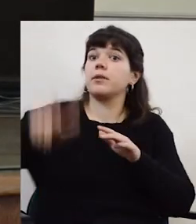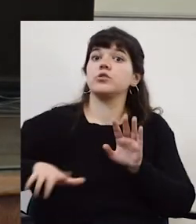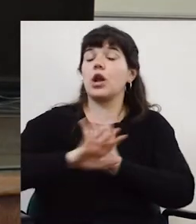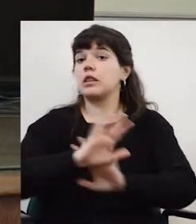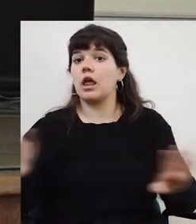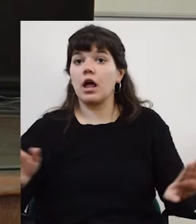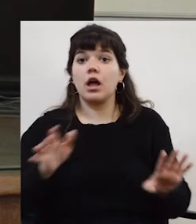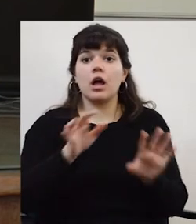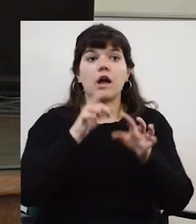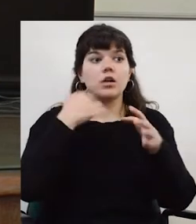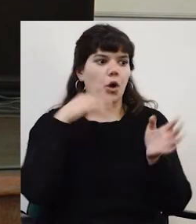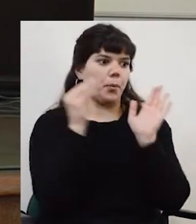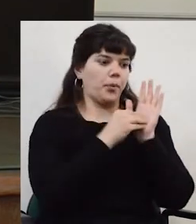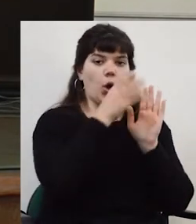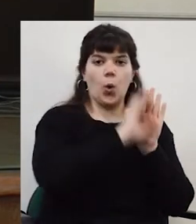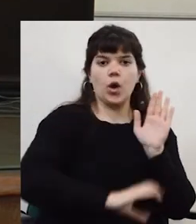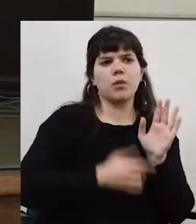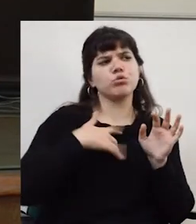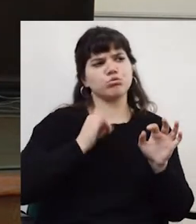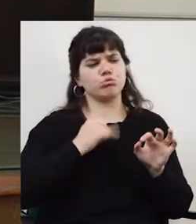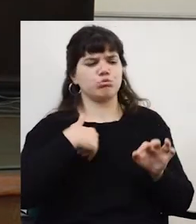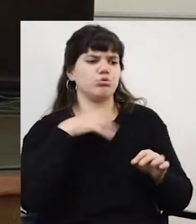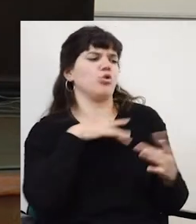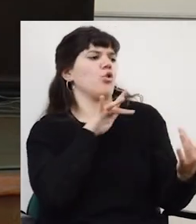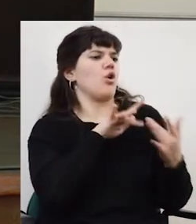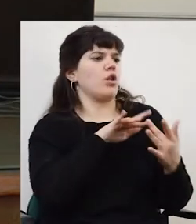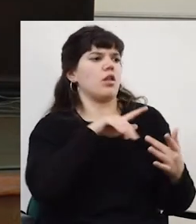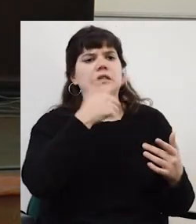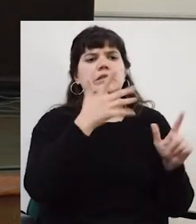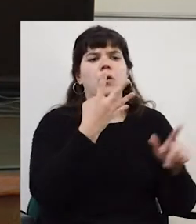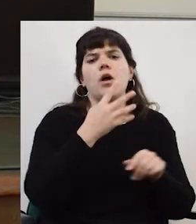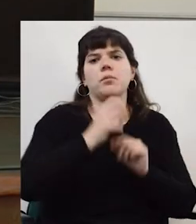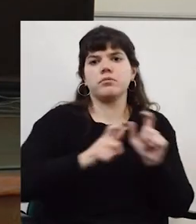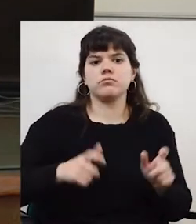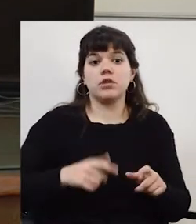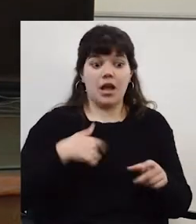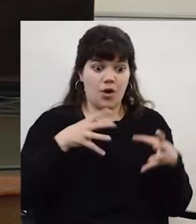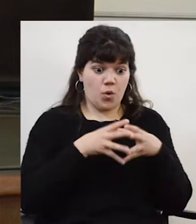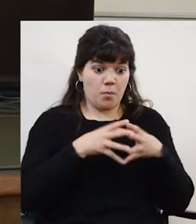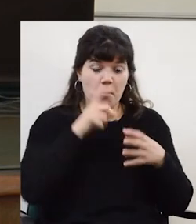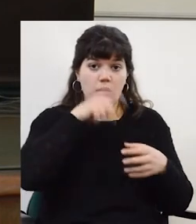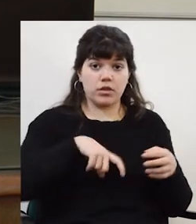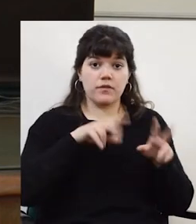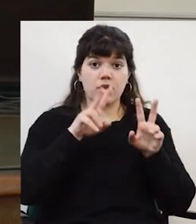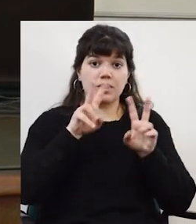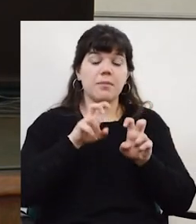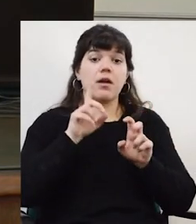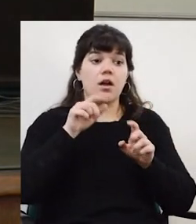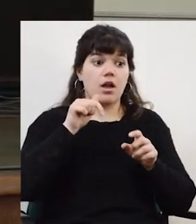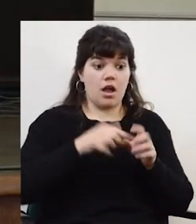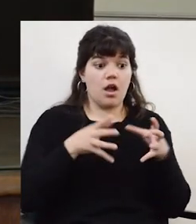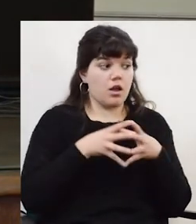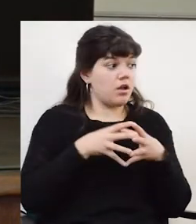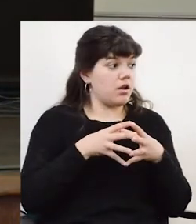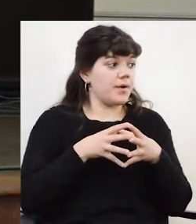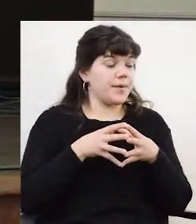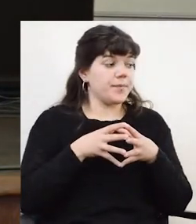pongo eso en el currículum y digo yo integro redes con 74. El Grupo Montevideo, la asociación de universidades del Grupo Montevideo que está en